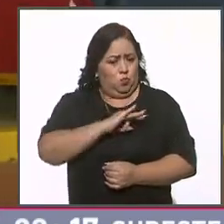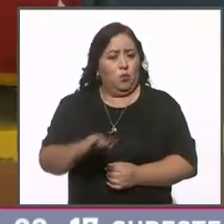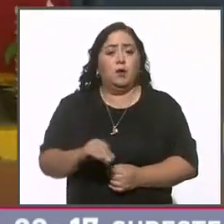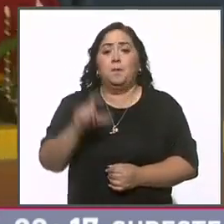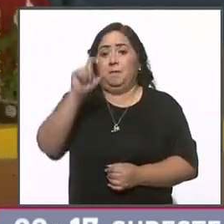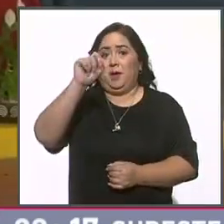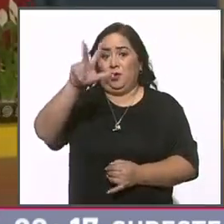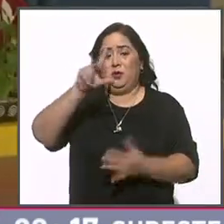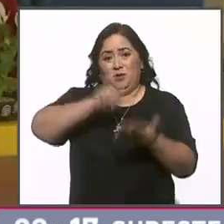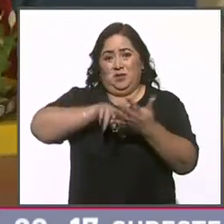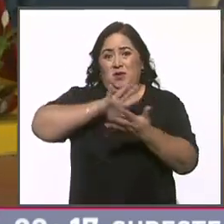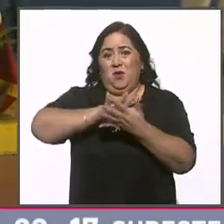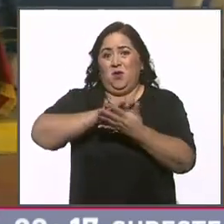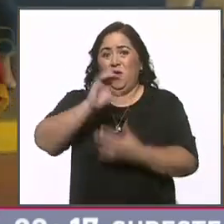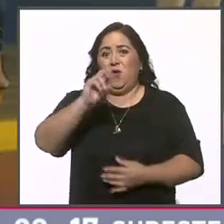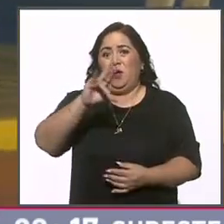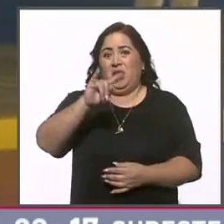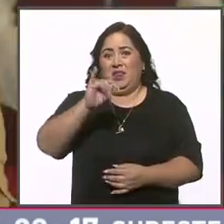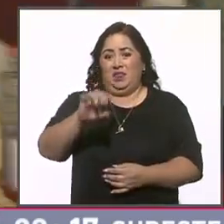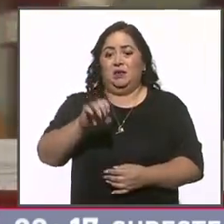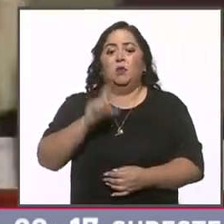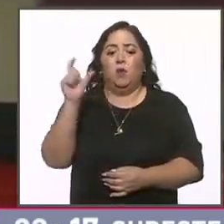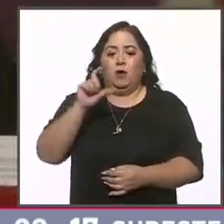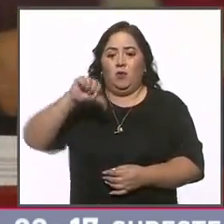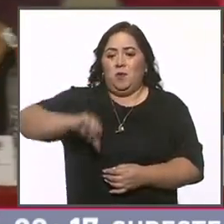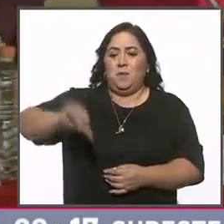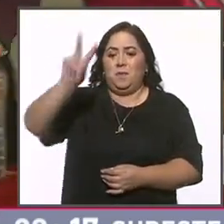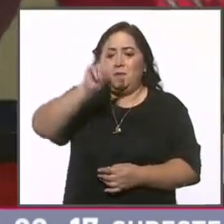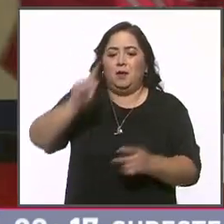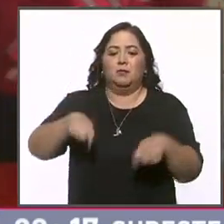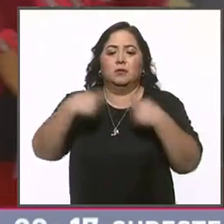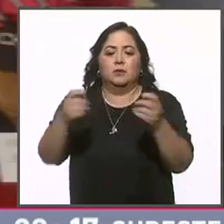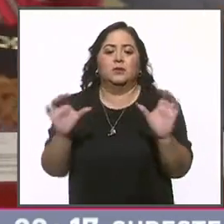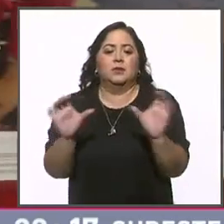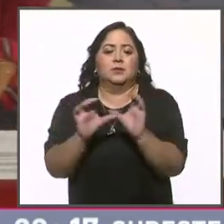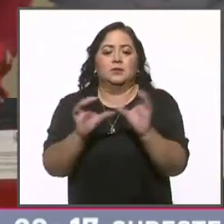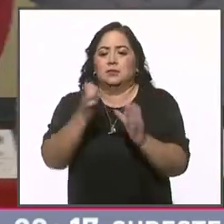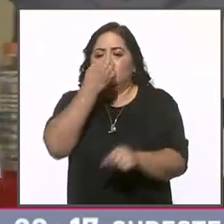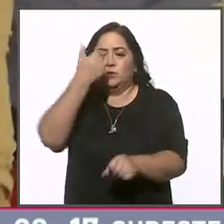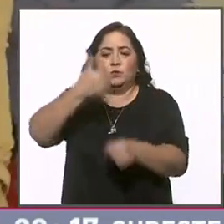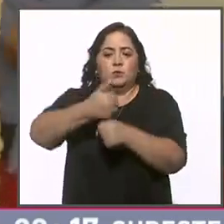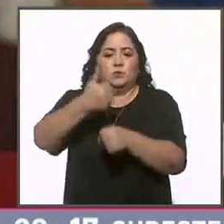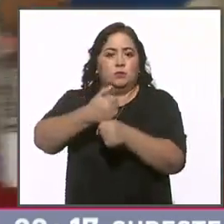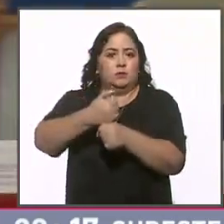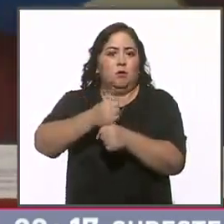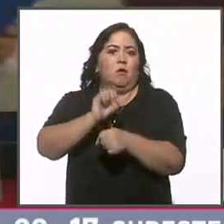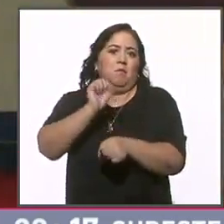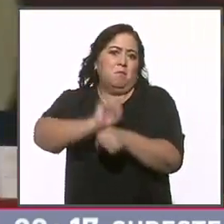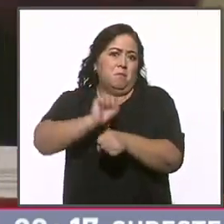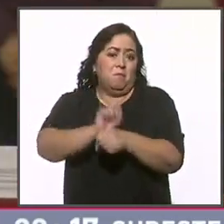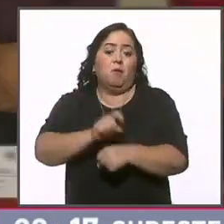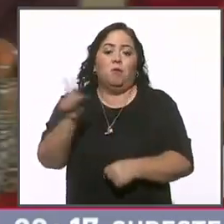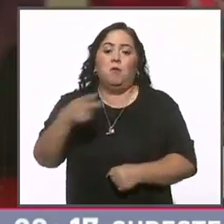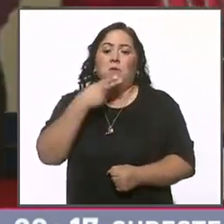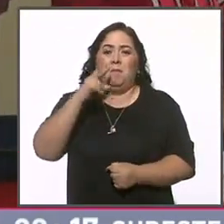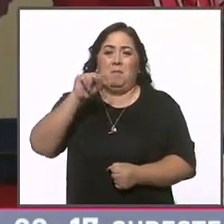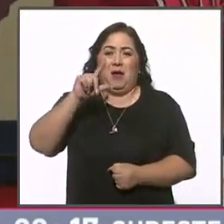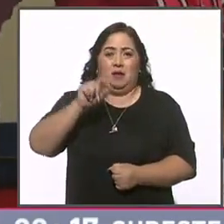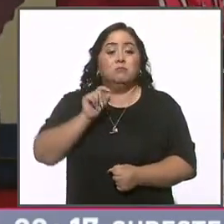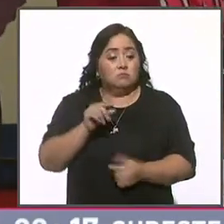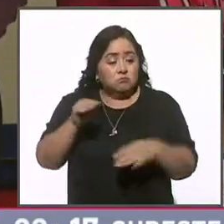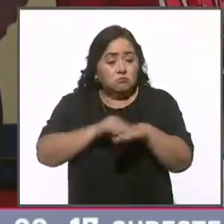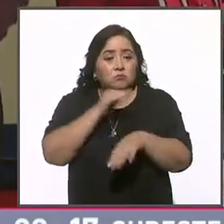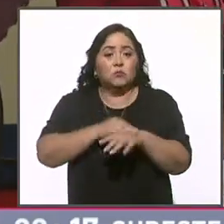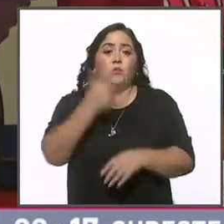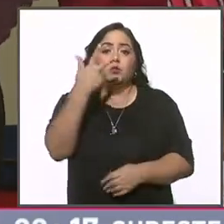28 internos del reclusorio Oriente lo constataron al recibir este viernes sus certificados de primaria o secundaria. Valentín obtuvo un promedio de 8